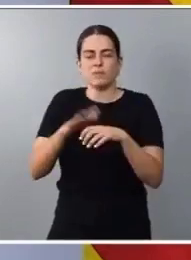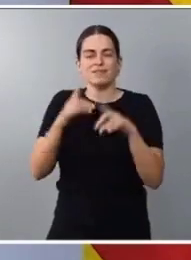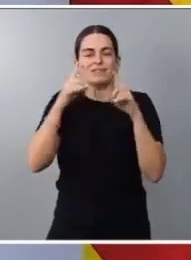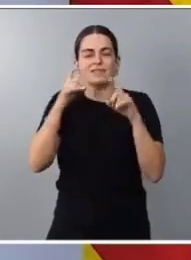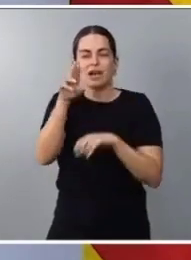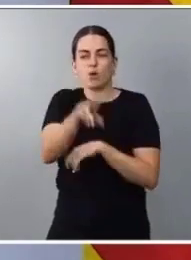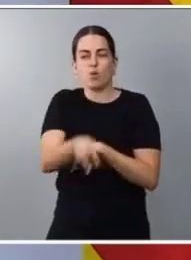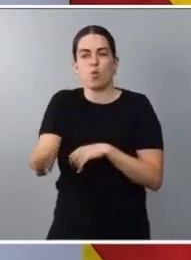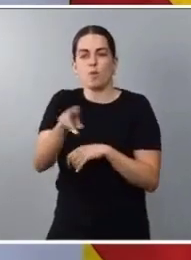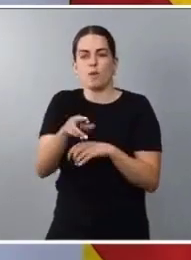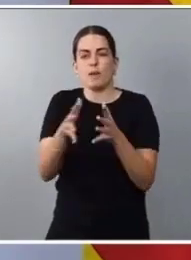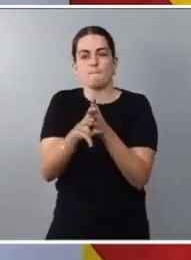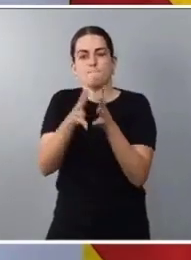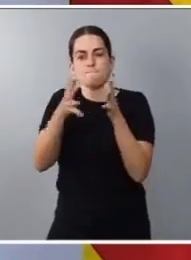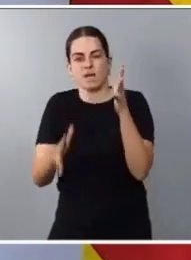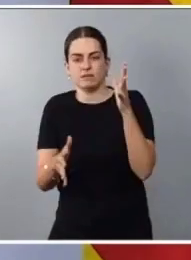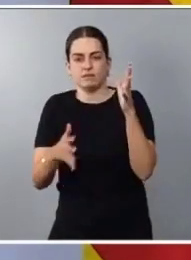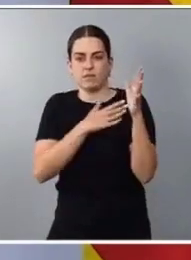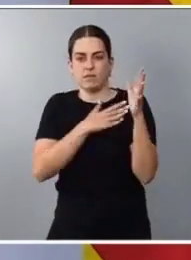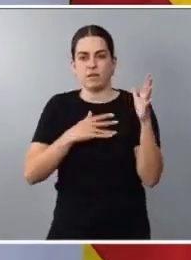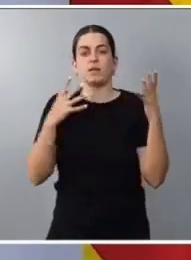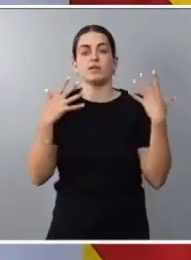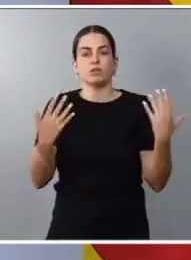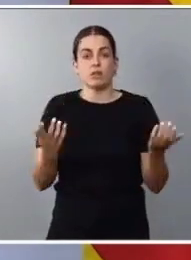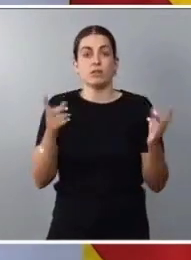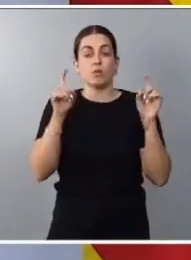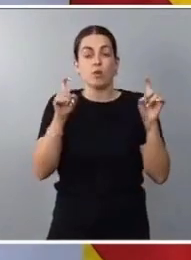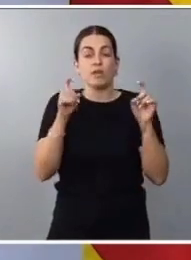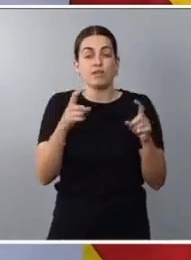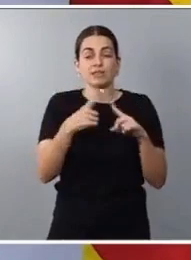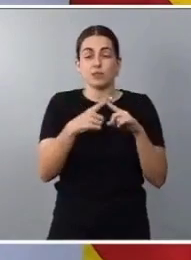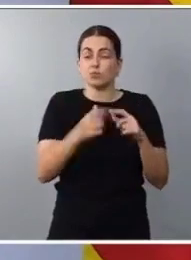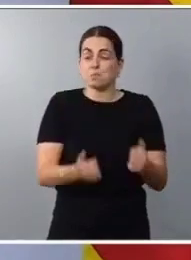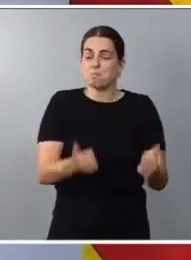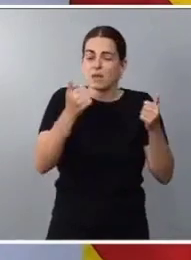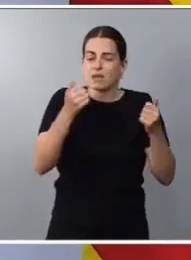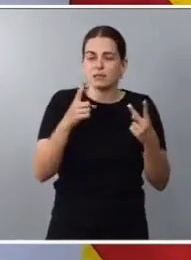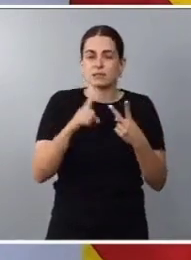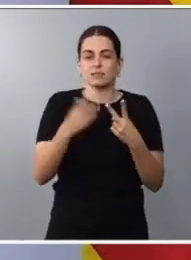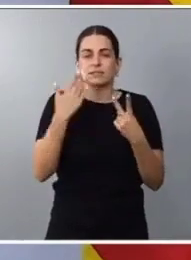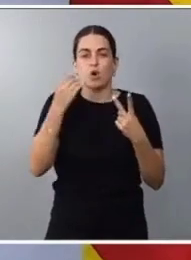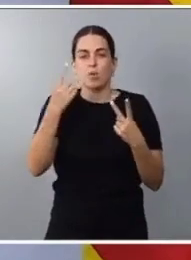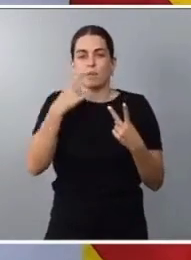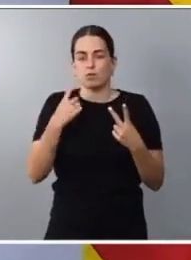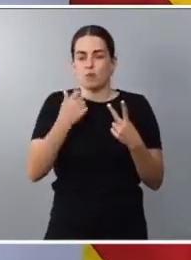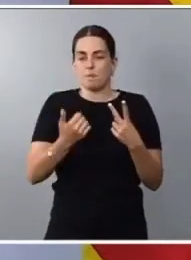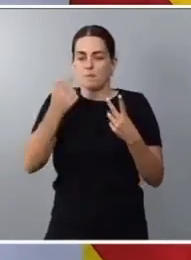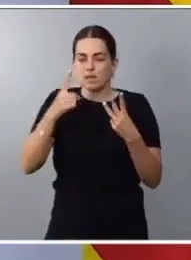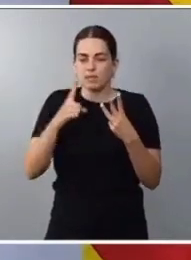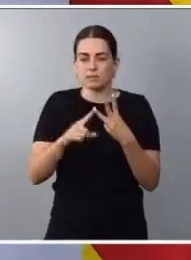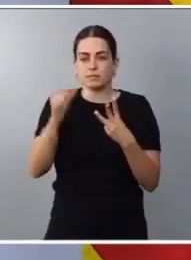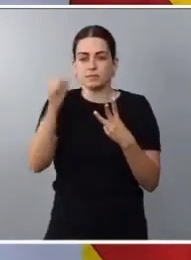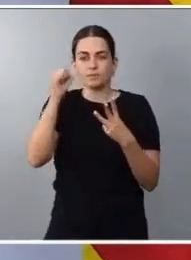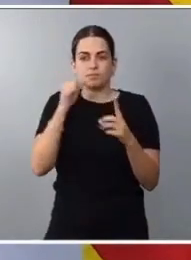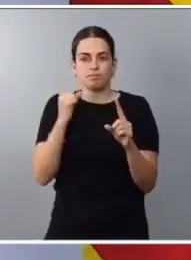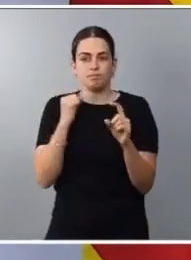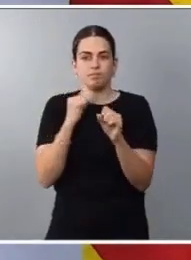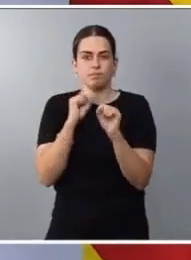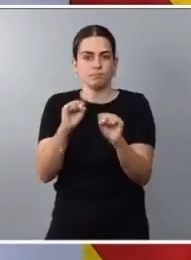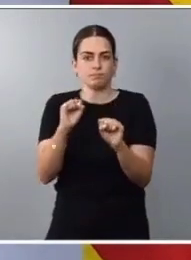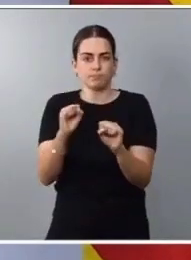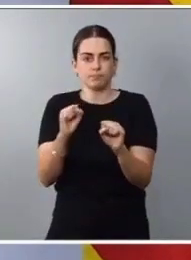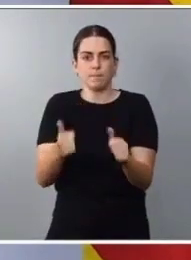ampliarlos. Por tanto, más educación sexual, más salud menstrual, más anticonceptivos, más derechos sexuales y